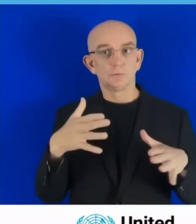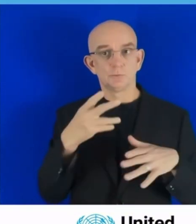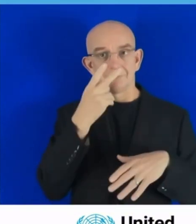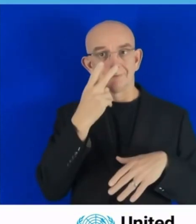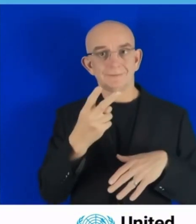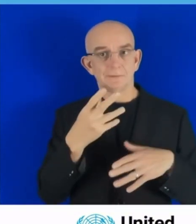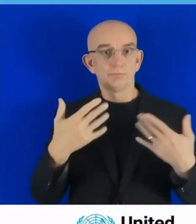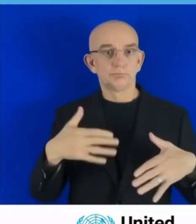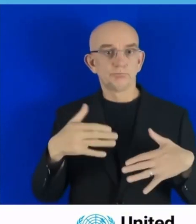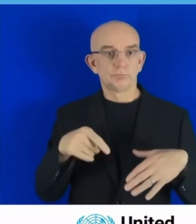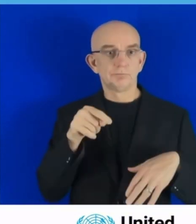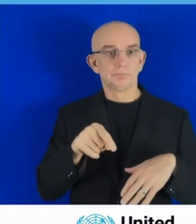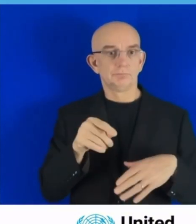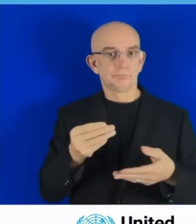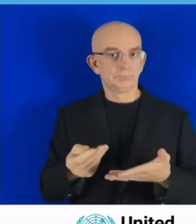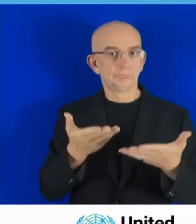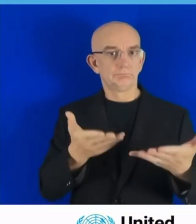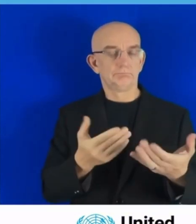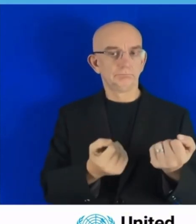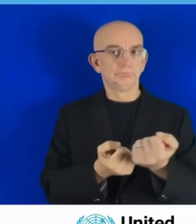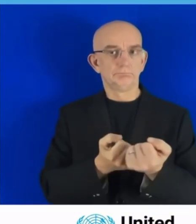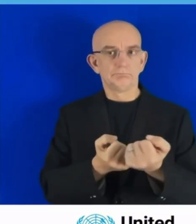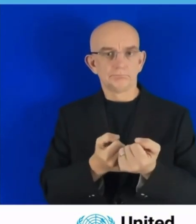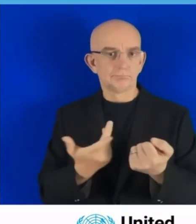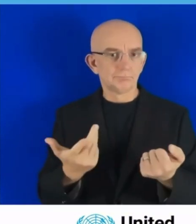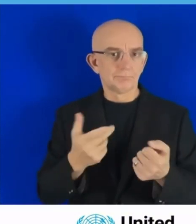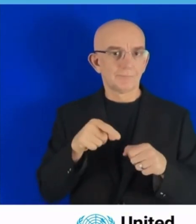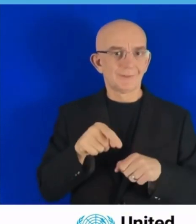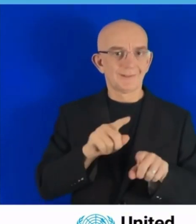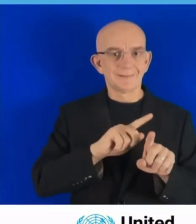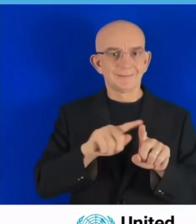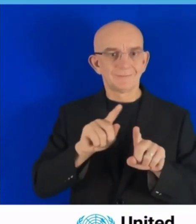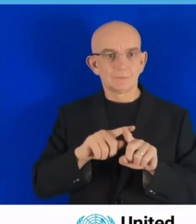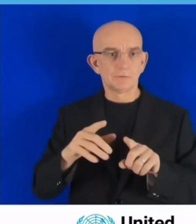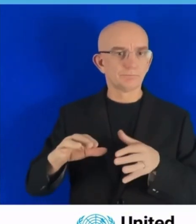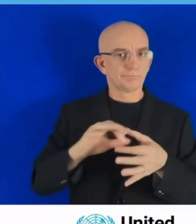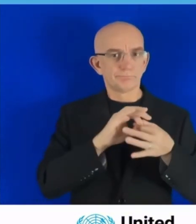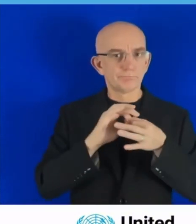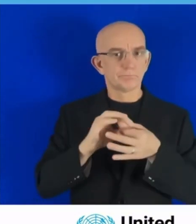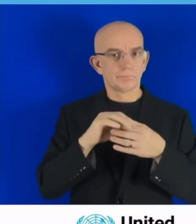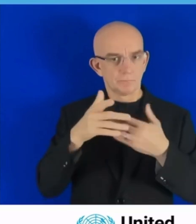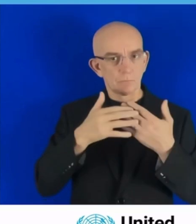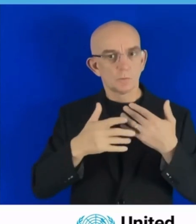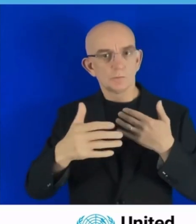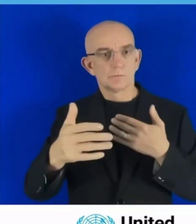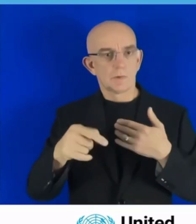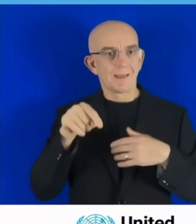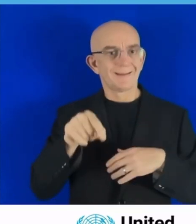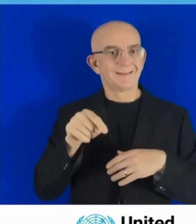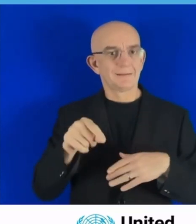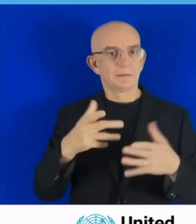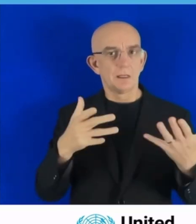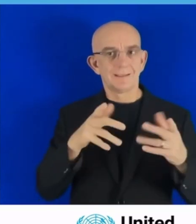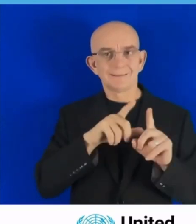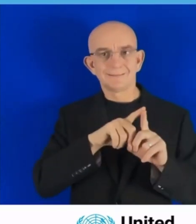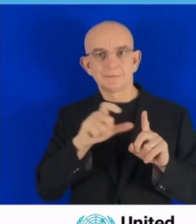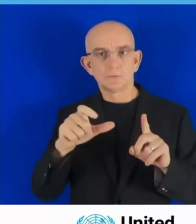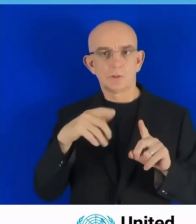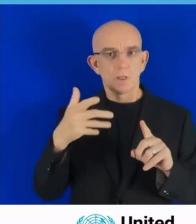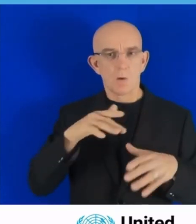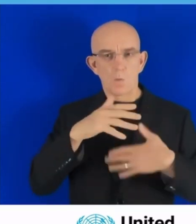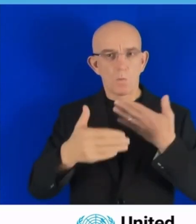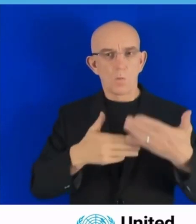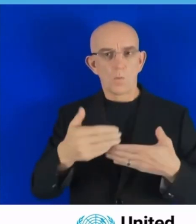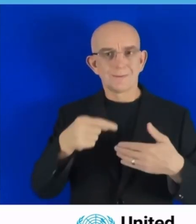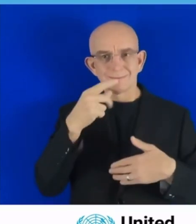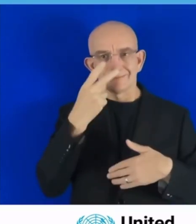La esperanza de las nuevas generaciones y el bienestar de la población y del planeta nos demandan actuar rápido y con decisión, haciendo